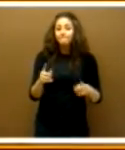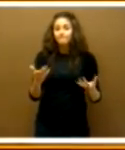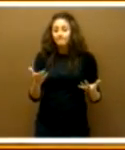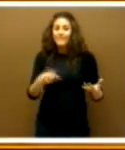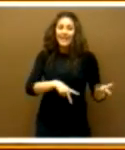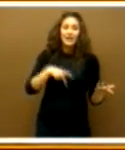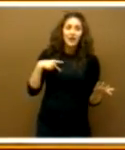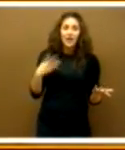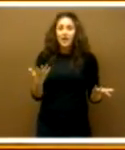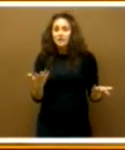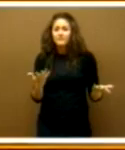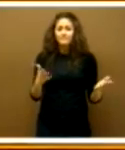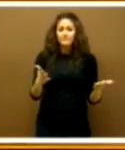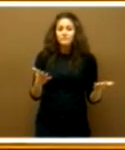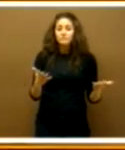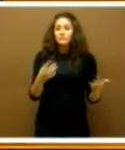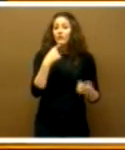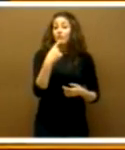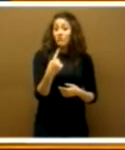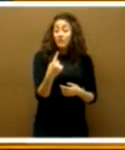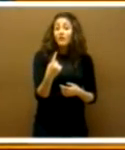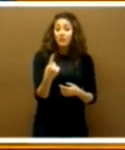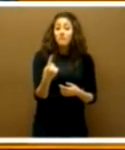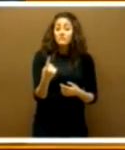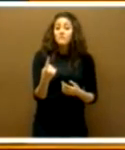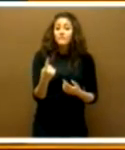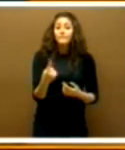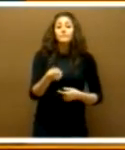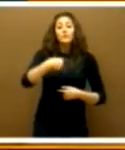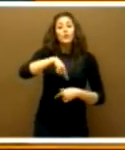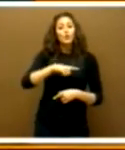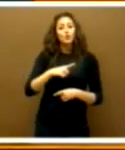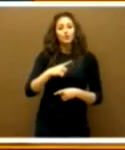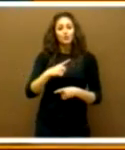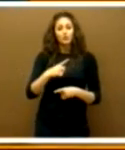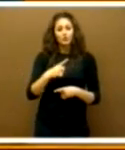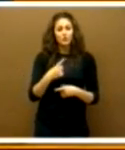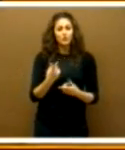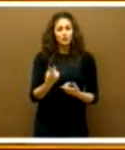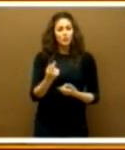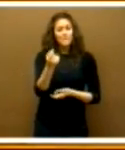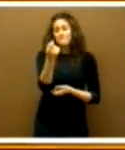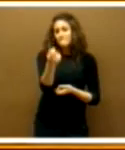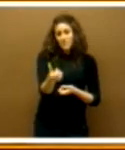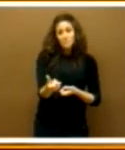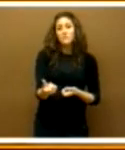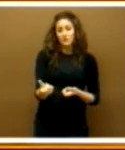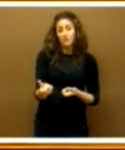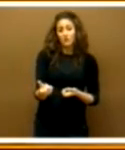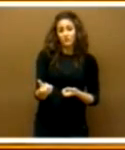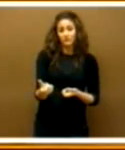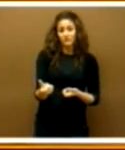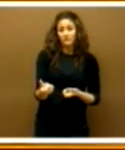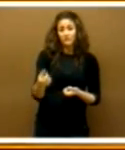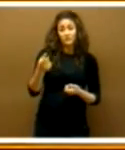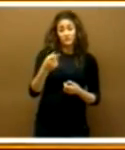de generalidades, pues hay que decir que somos muy poco, señora consejera, somos muy poco.